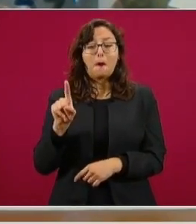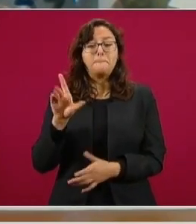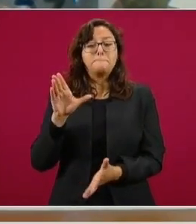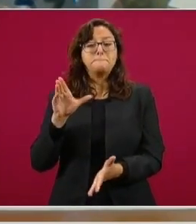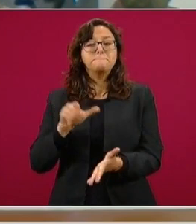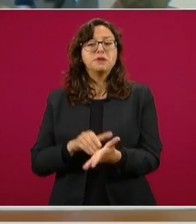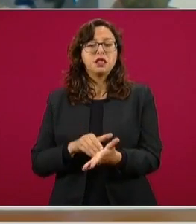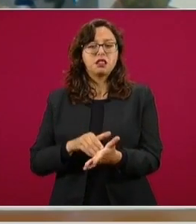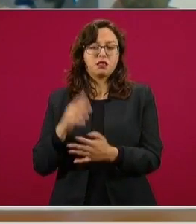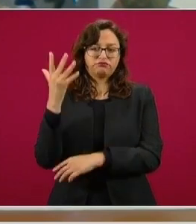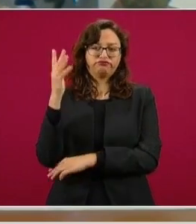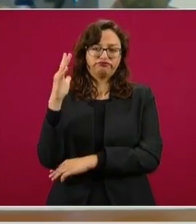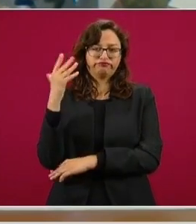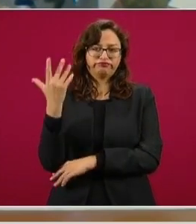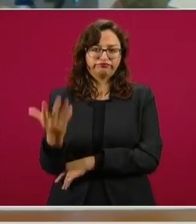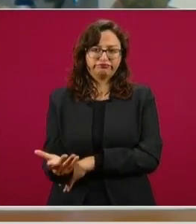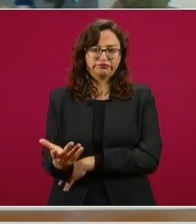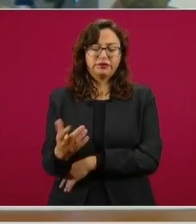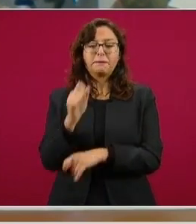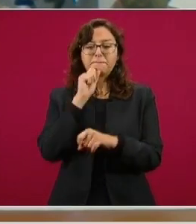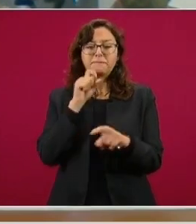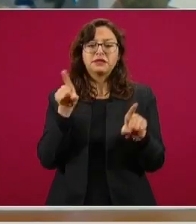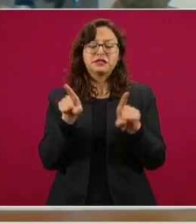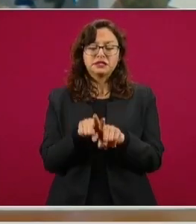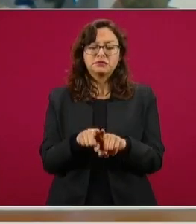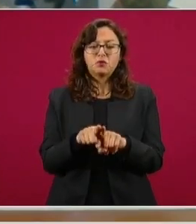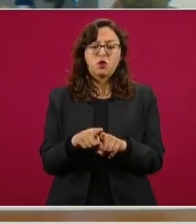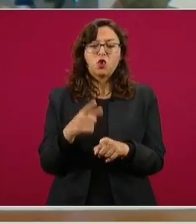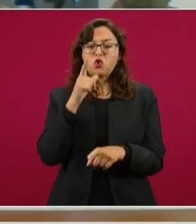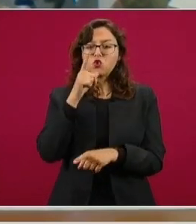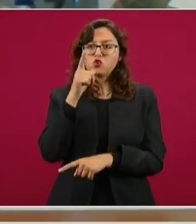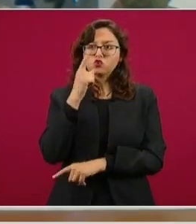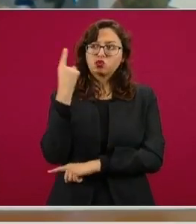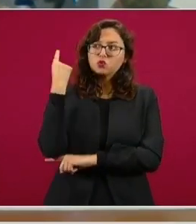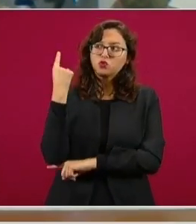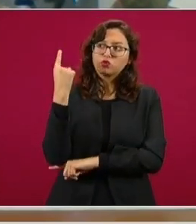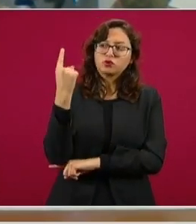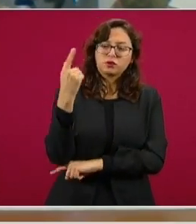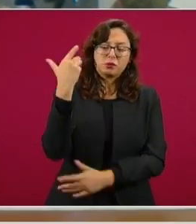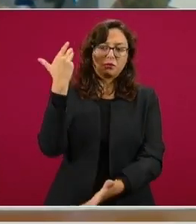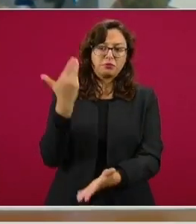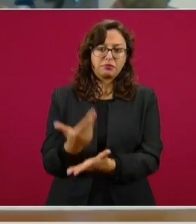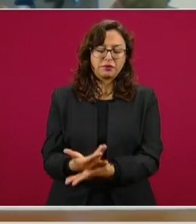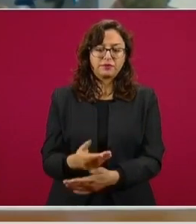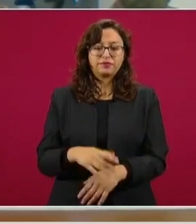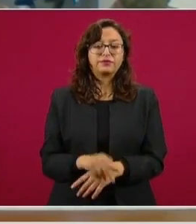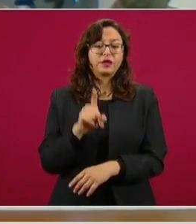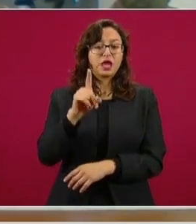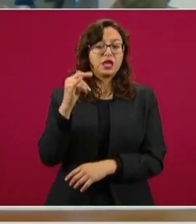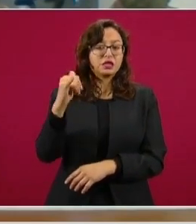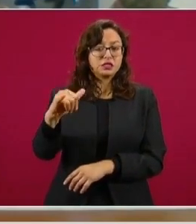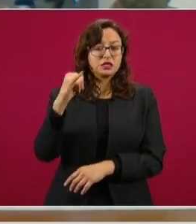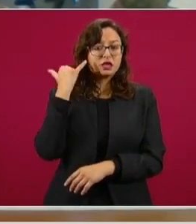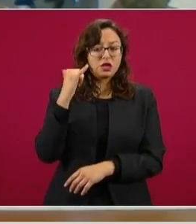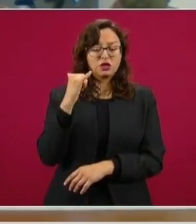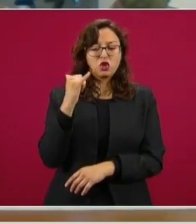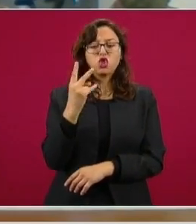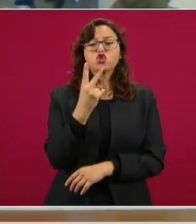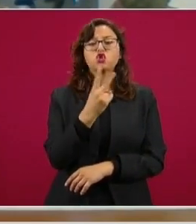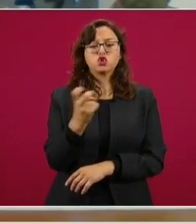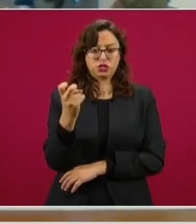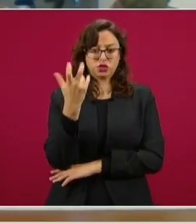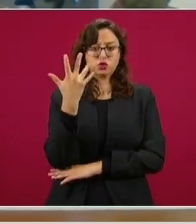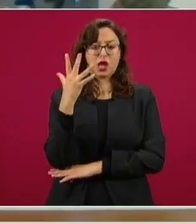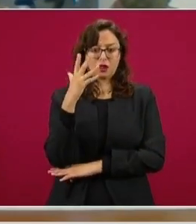197 postes de luz caídos. En Yucatán se reporta un promedio de 200 árboles